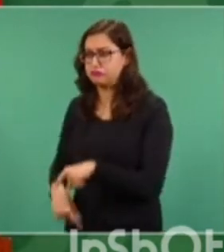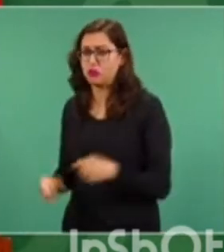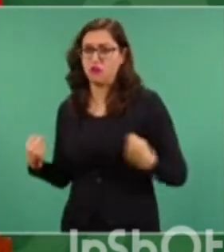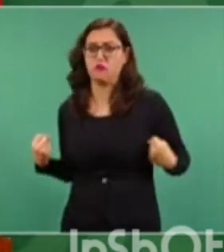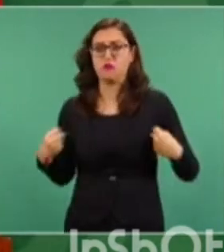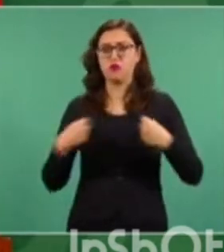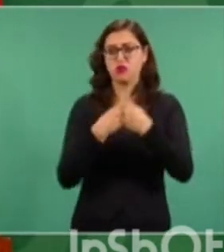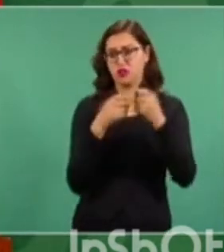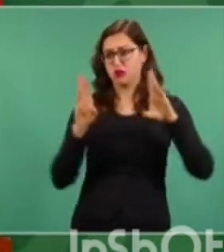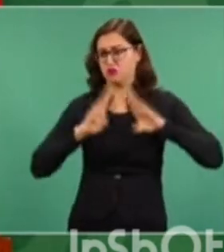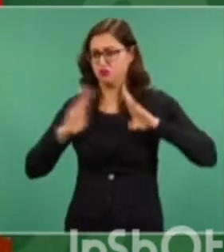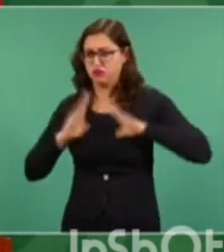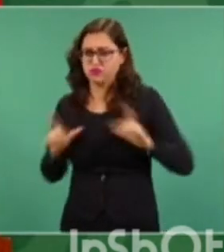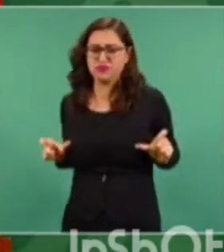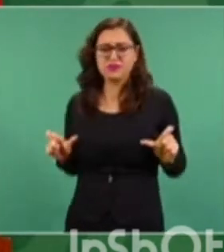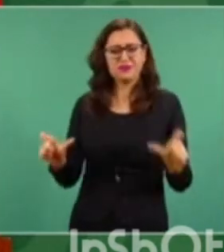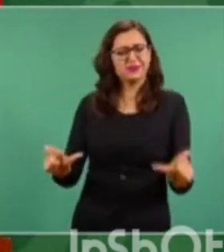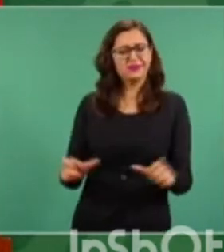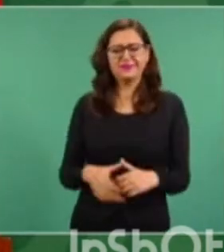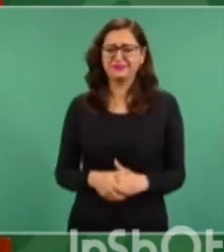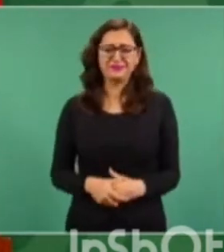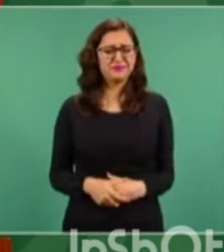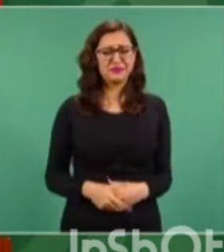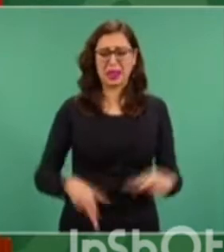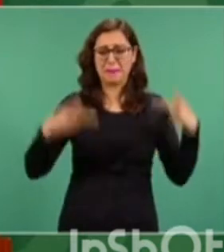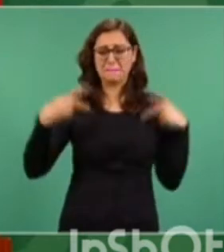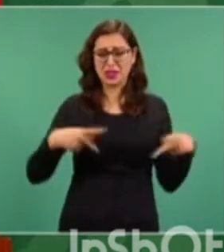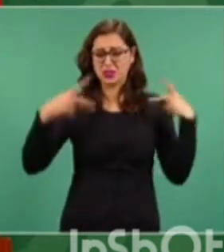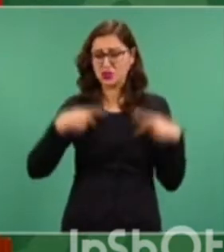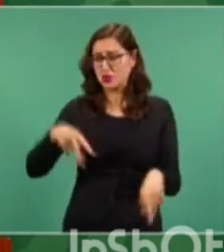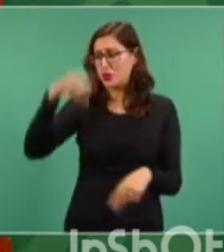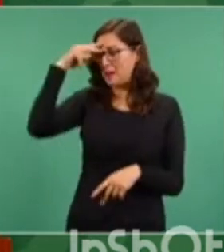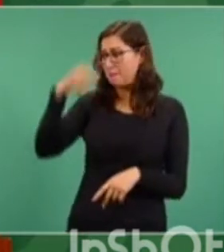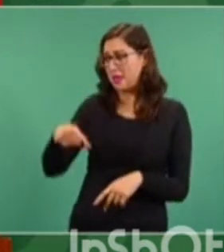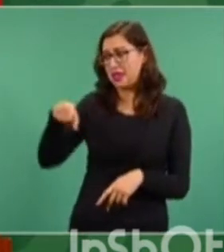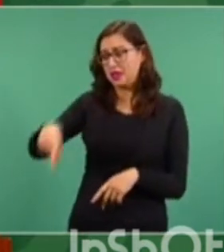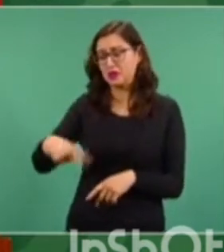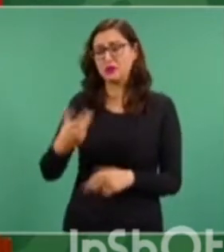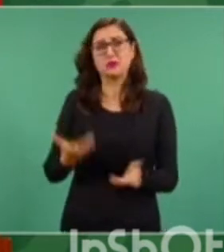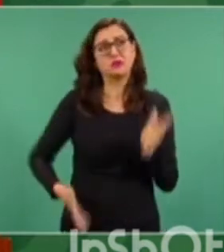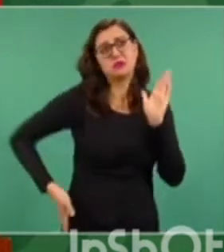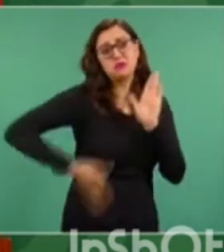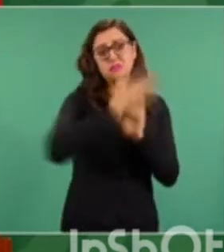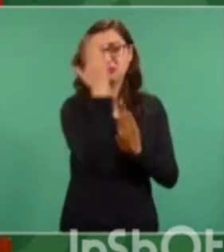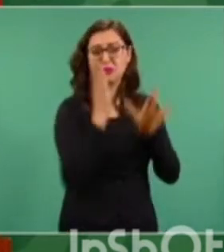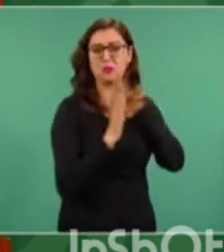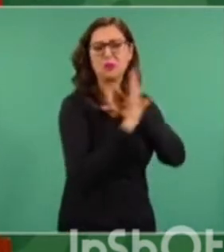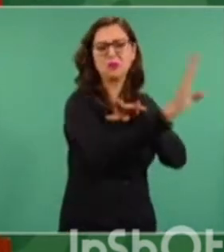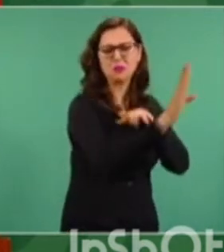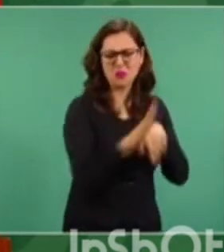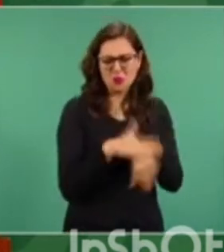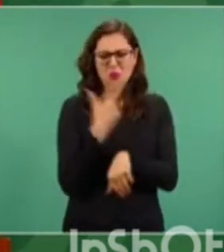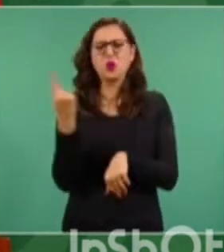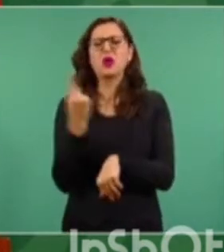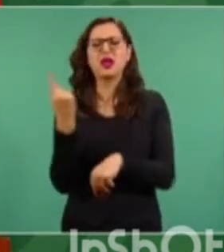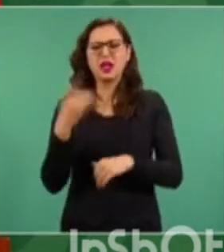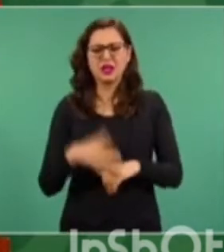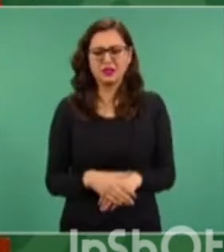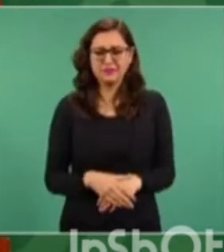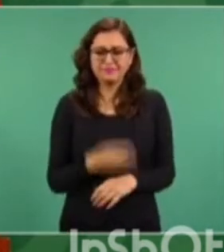Los mexicanos que van a buscarse la vida a los Estados Unidos lo hacen obligados por la necesidad,